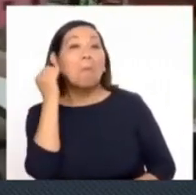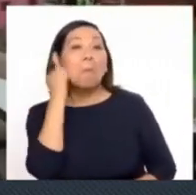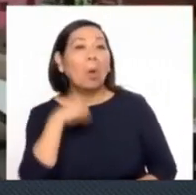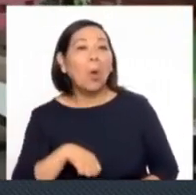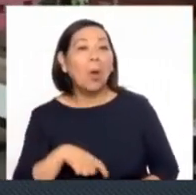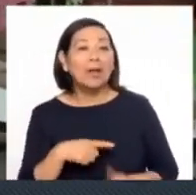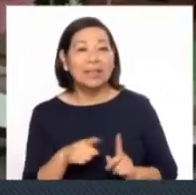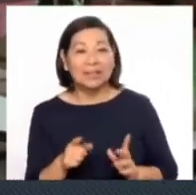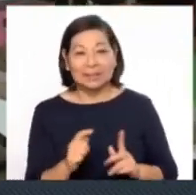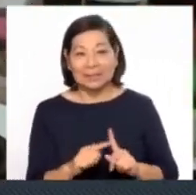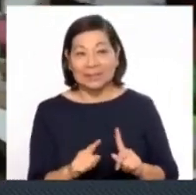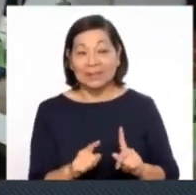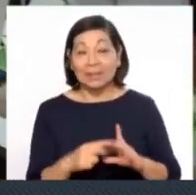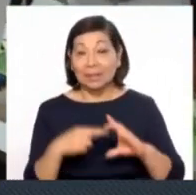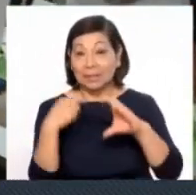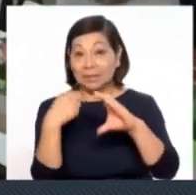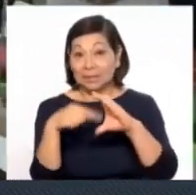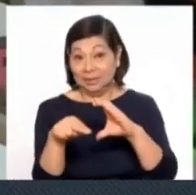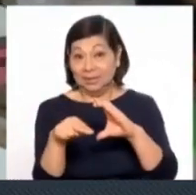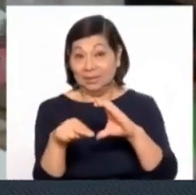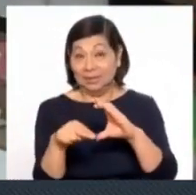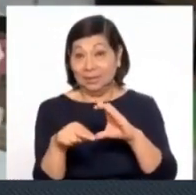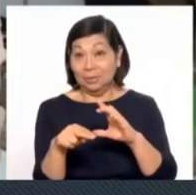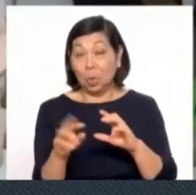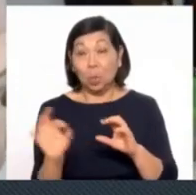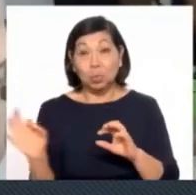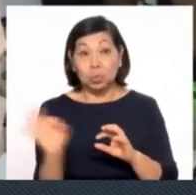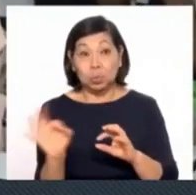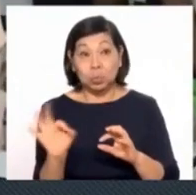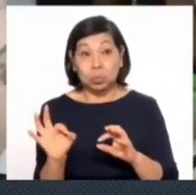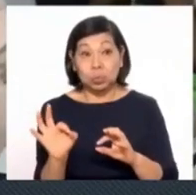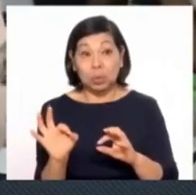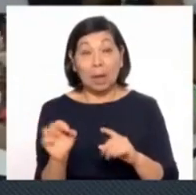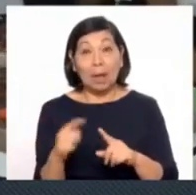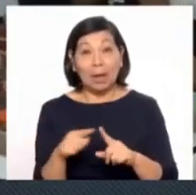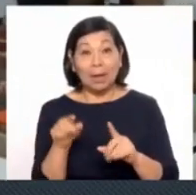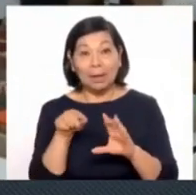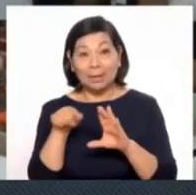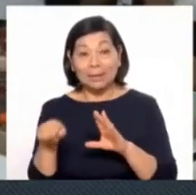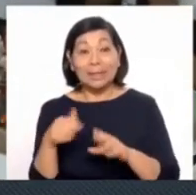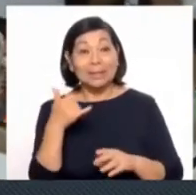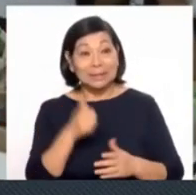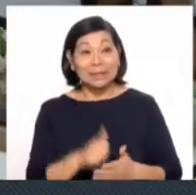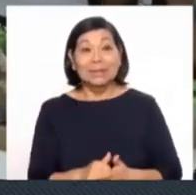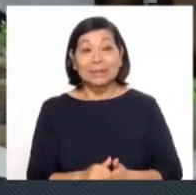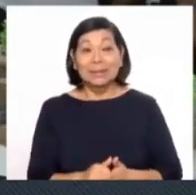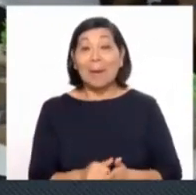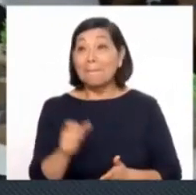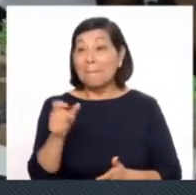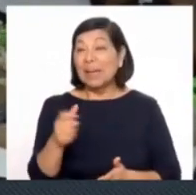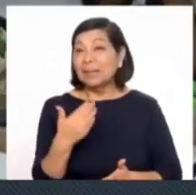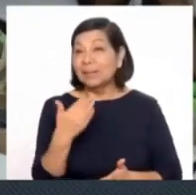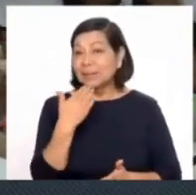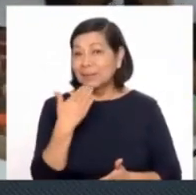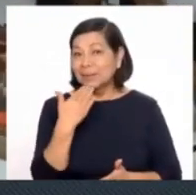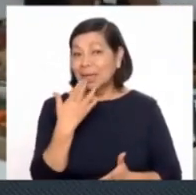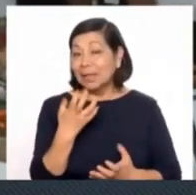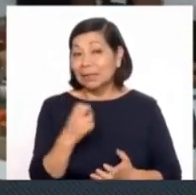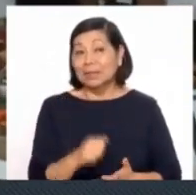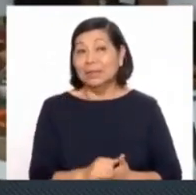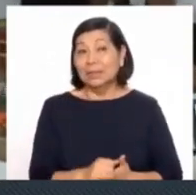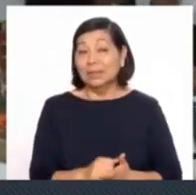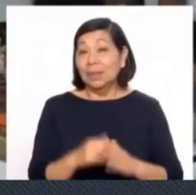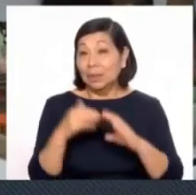de esta pulsera de pánico, va a enviar un mensaje de alerta vía Telegram a este celular, o a la persona que nosotros querramos